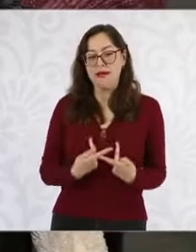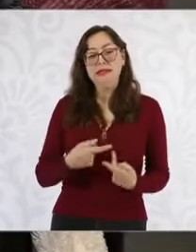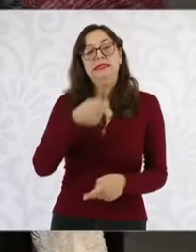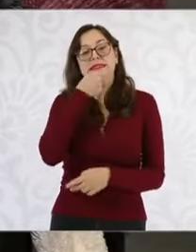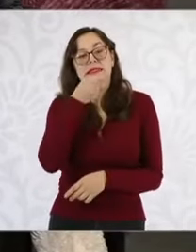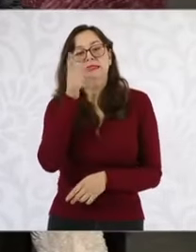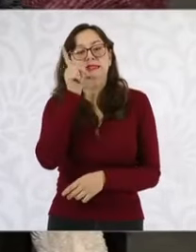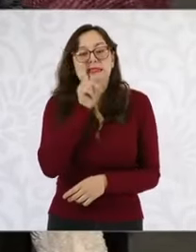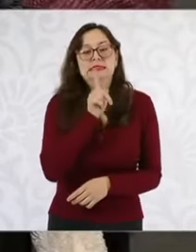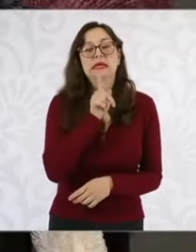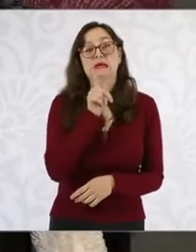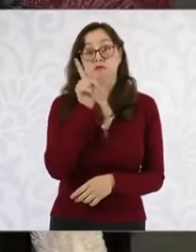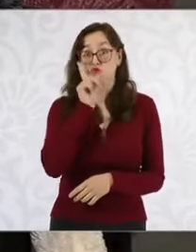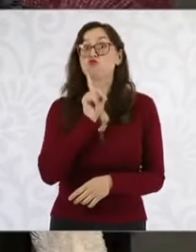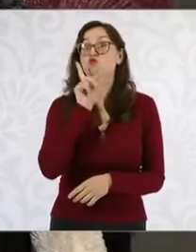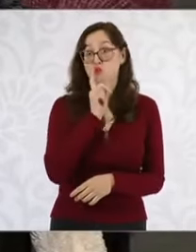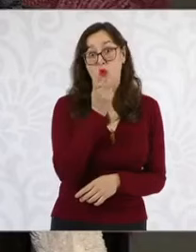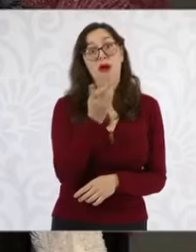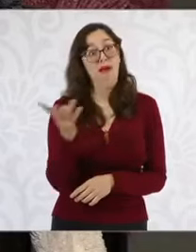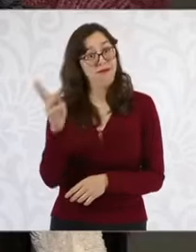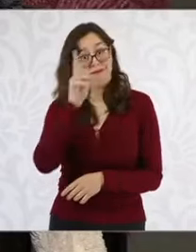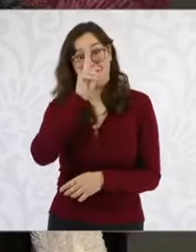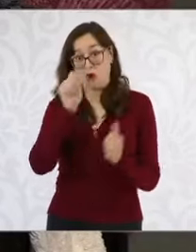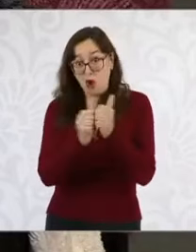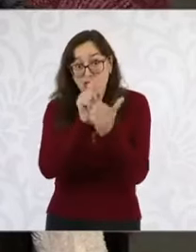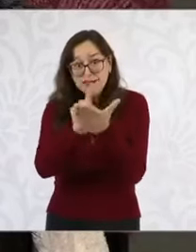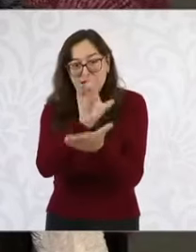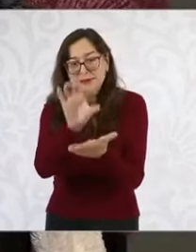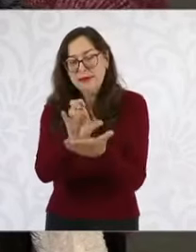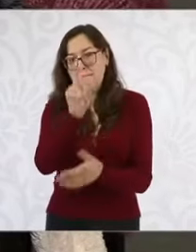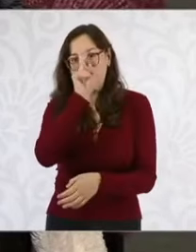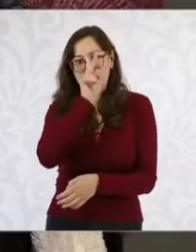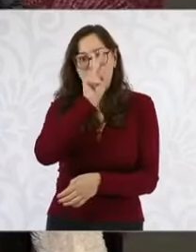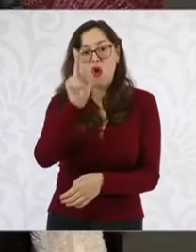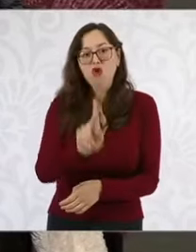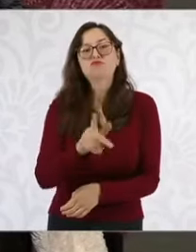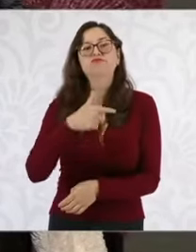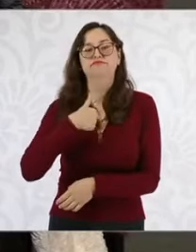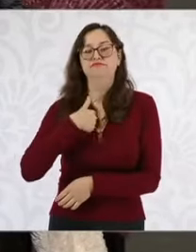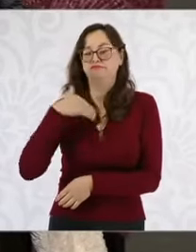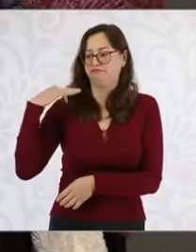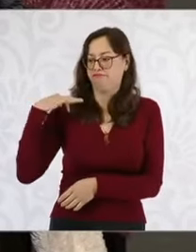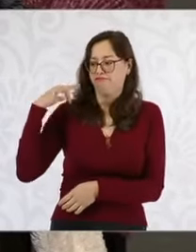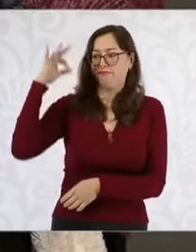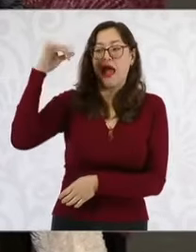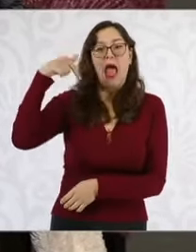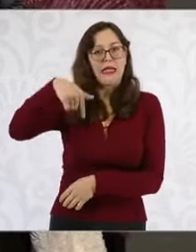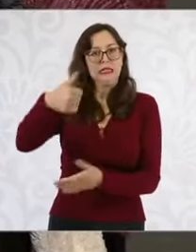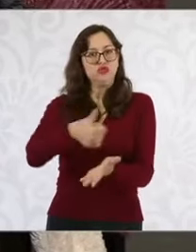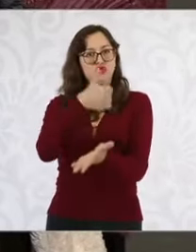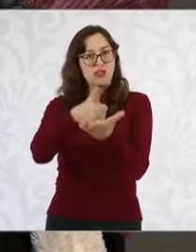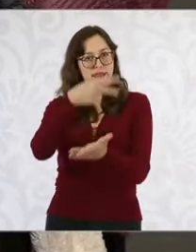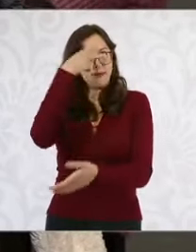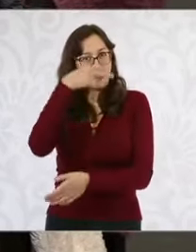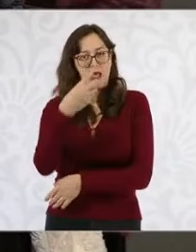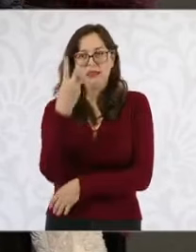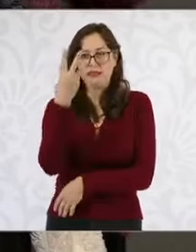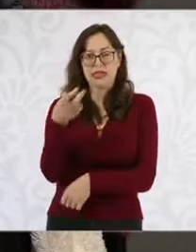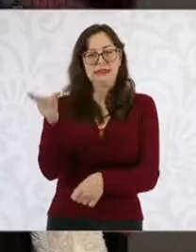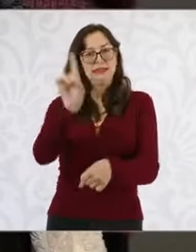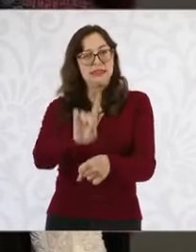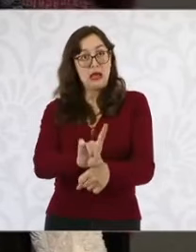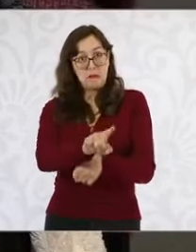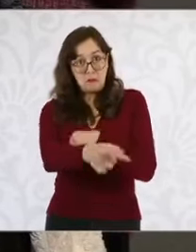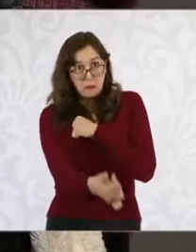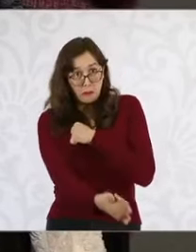mañanera Porque valiente, joven, sorprendió a la presidenta en frente de todos Y te